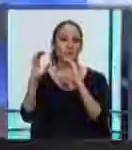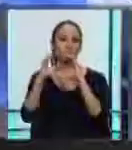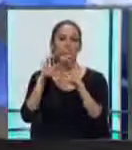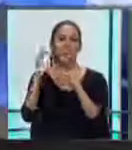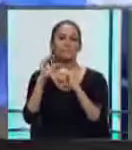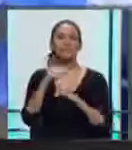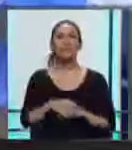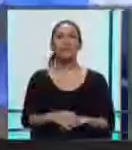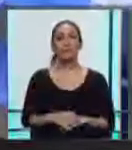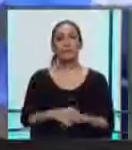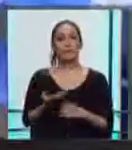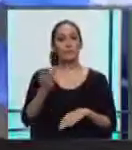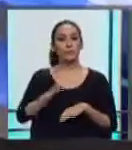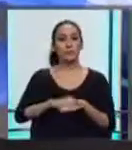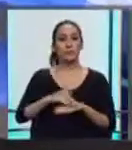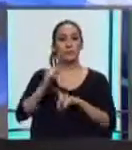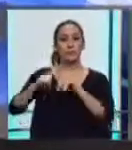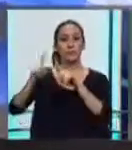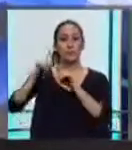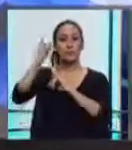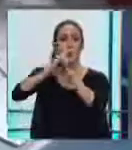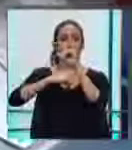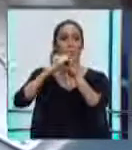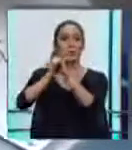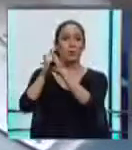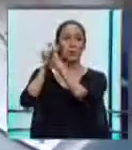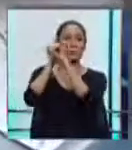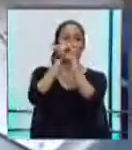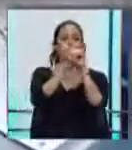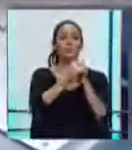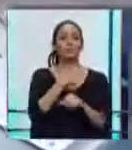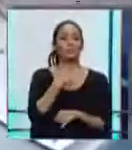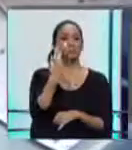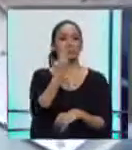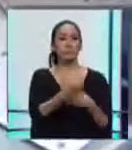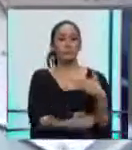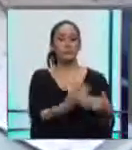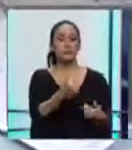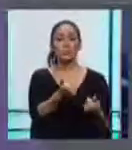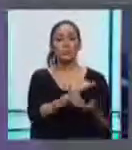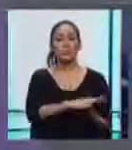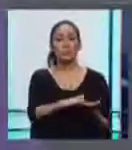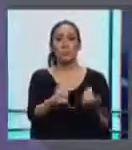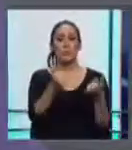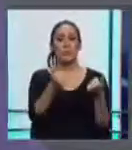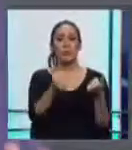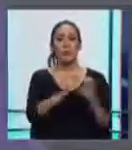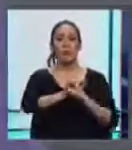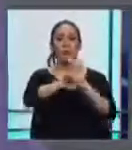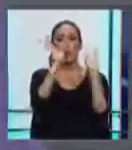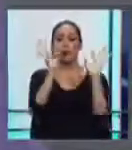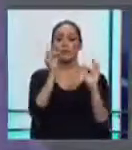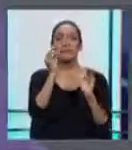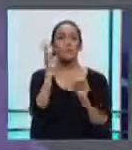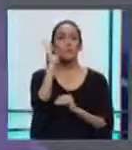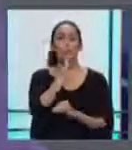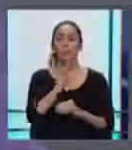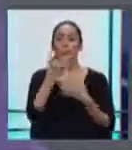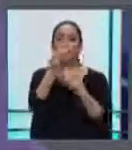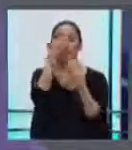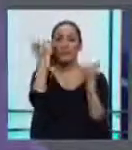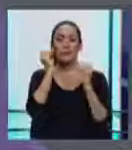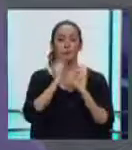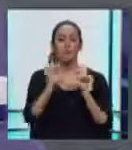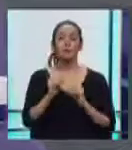subrayó que no es coincidencia que altos organismos internacionales legitimen el desarrollo del proceso electoral. La mayor parte de la comunidad internacional ya ha dado